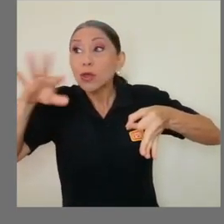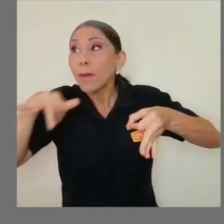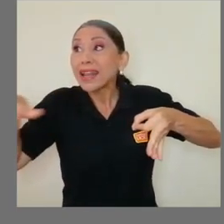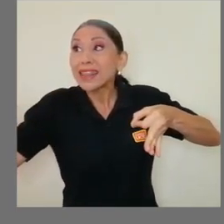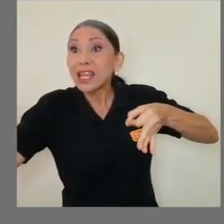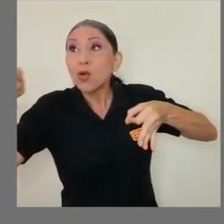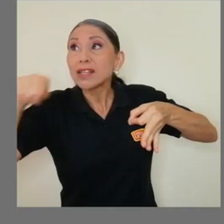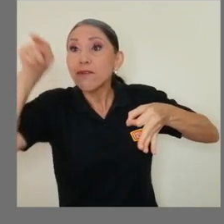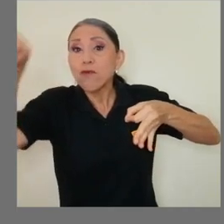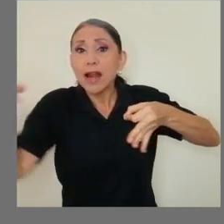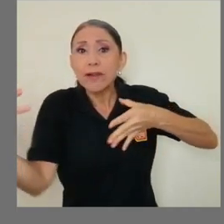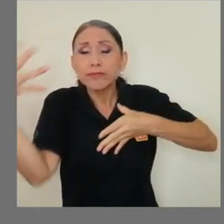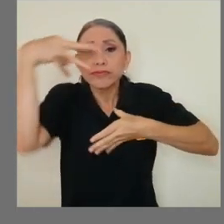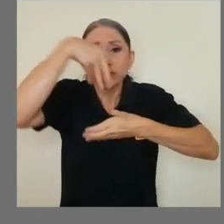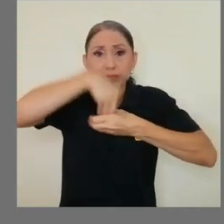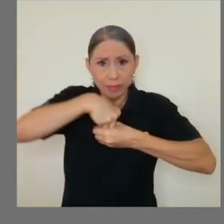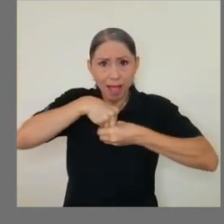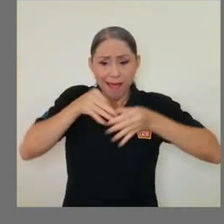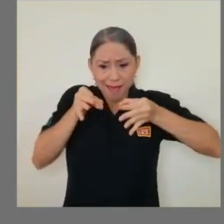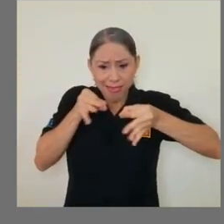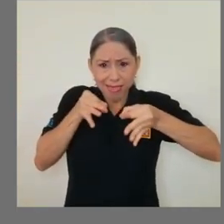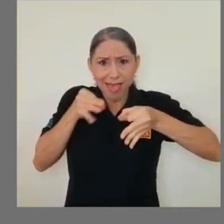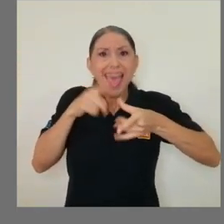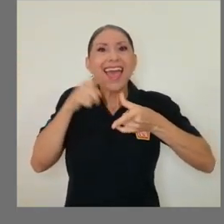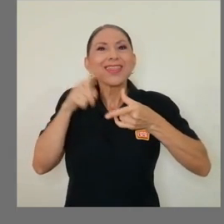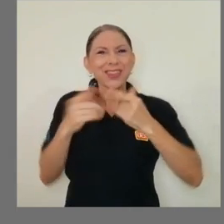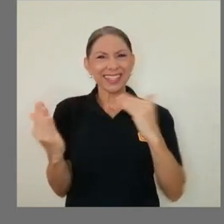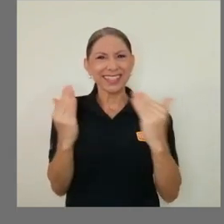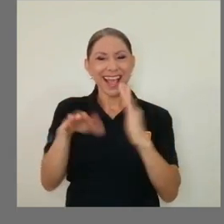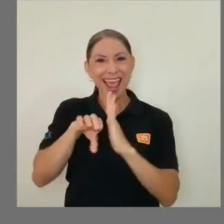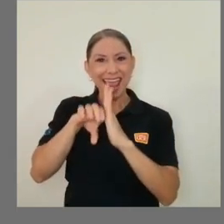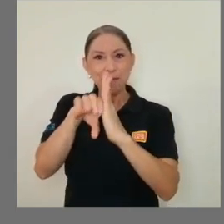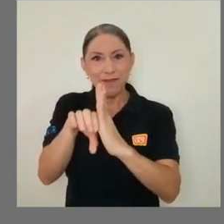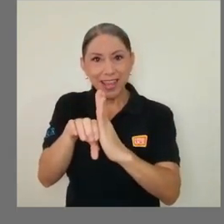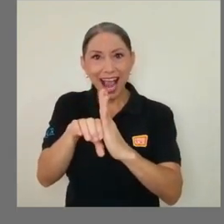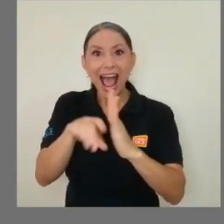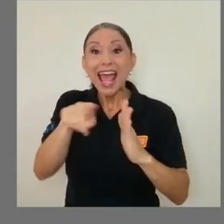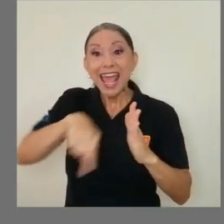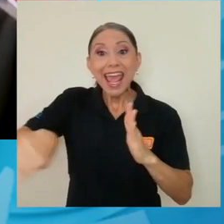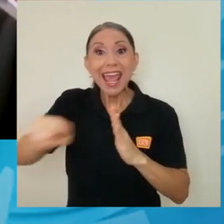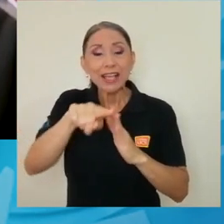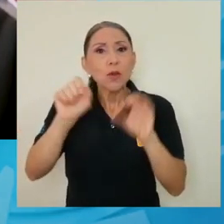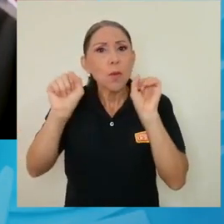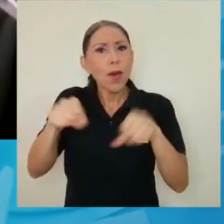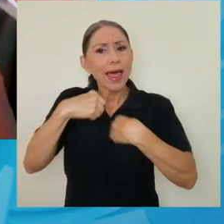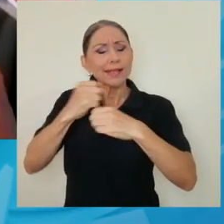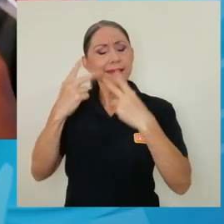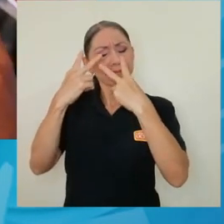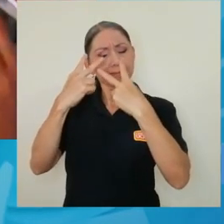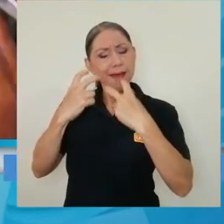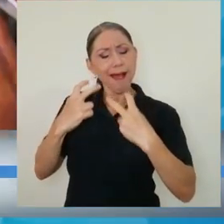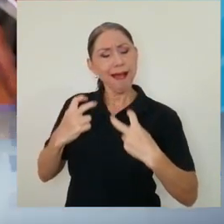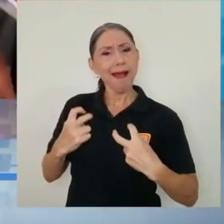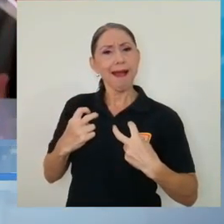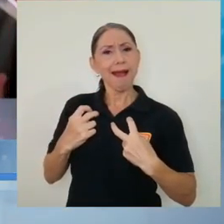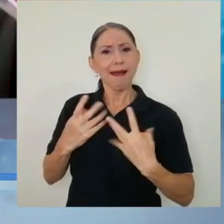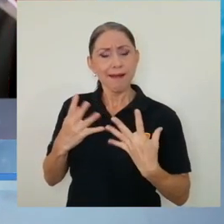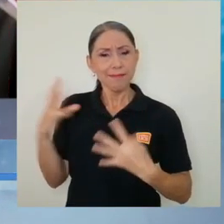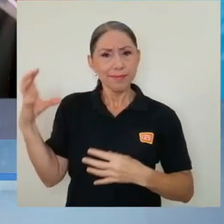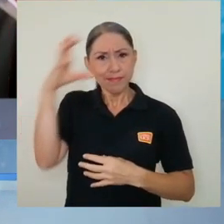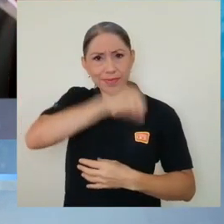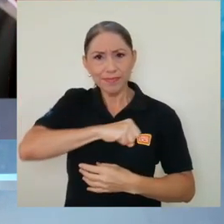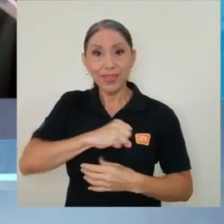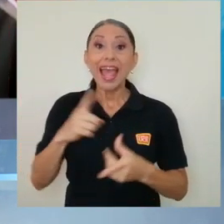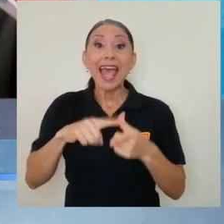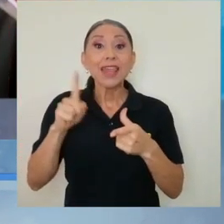lo que ejemplifica la idea de que las prácticas planteadas generen un cierto grado de introspección. Entonces la idea es que como esta temporada,